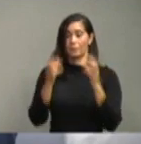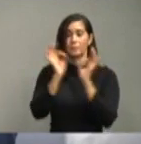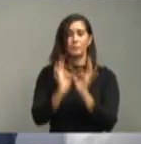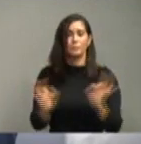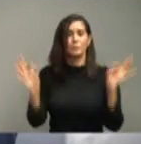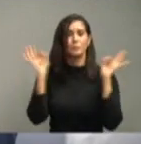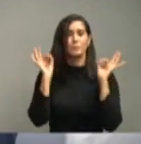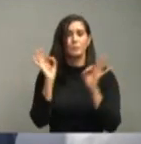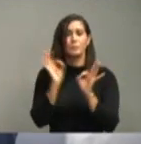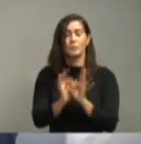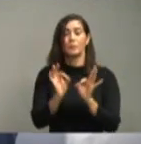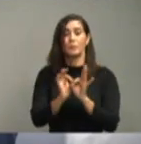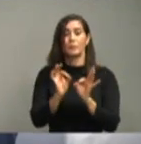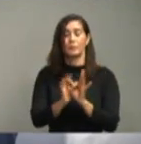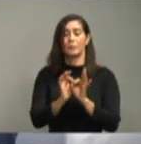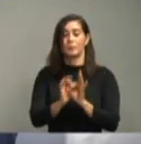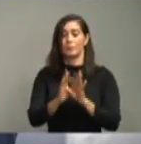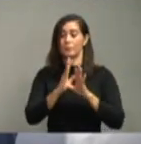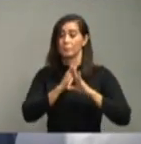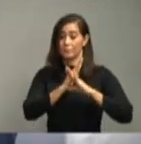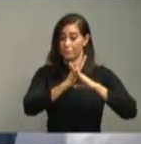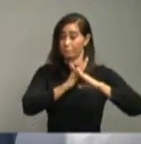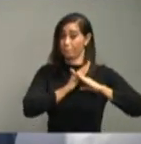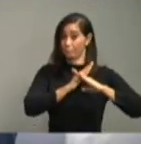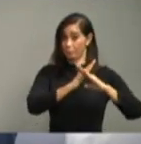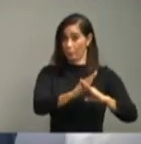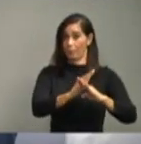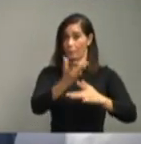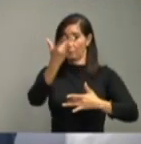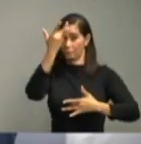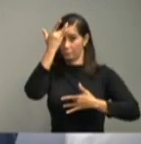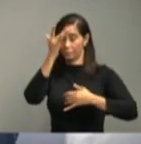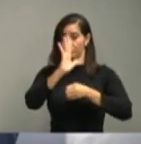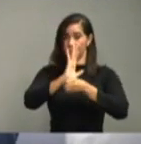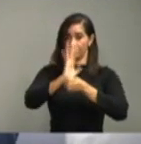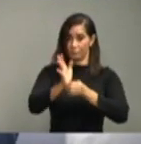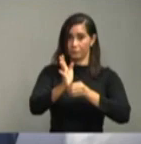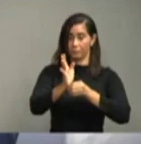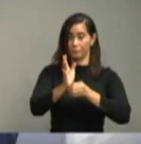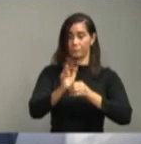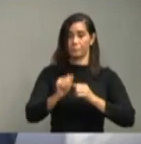el arma principal de contención de la enfermedad.